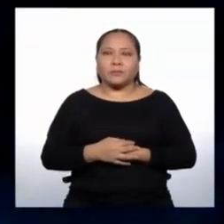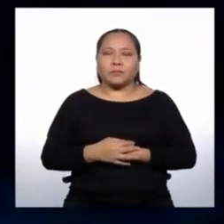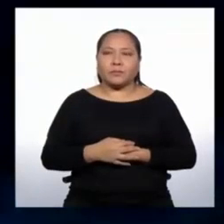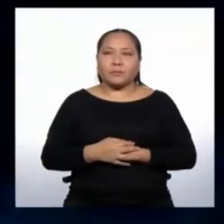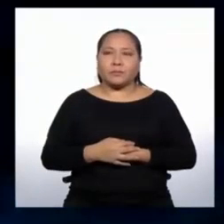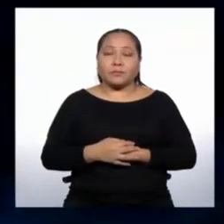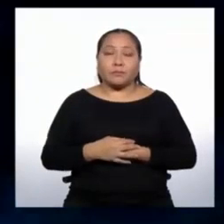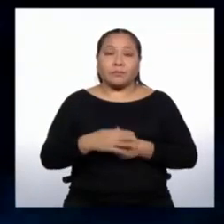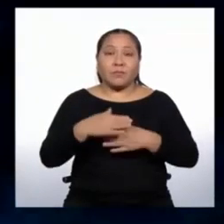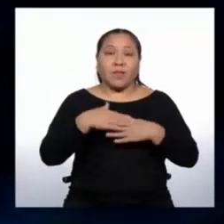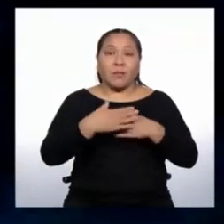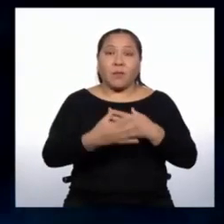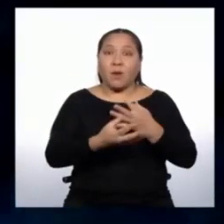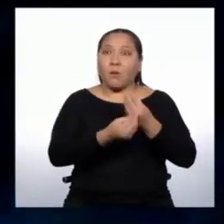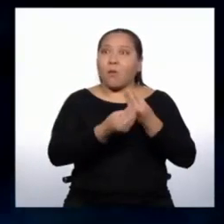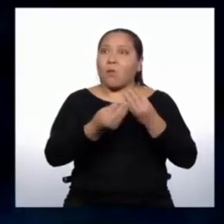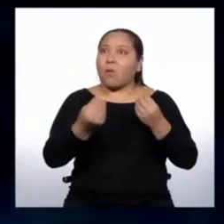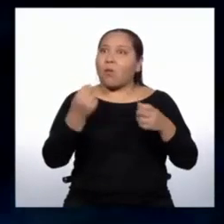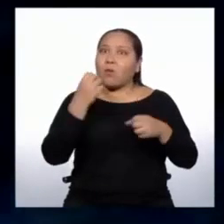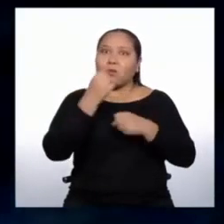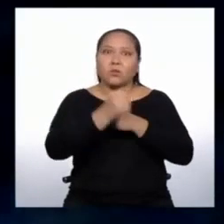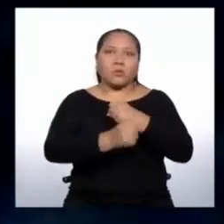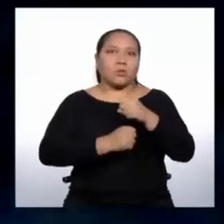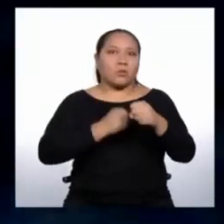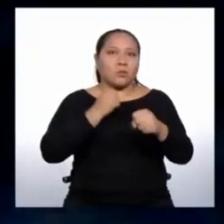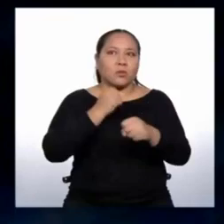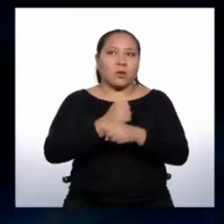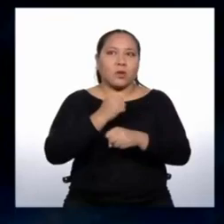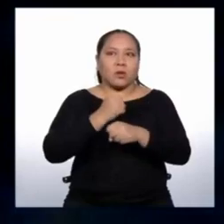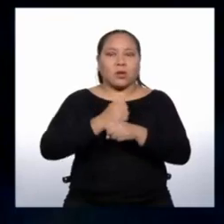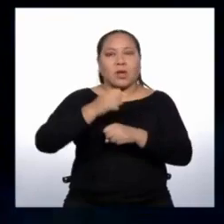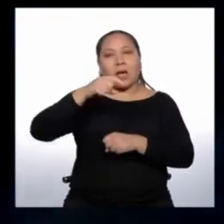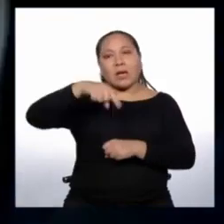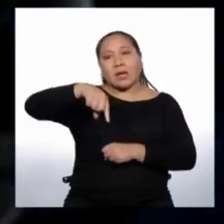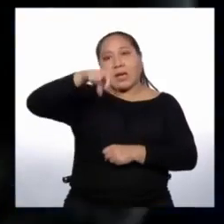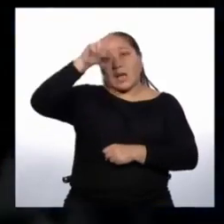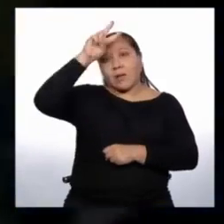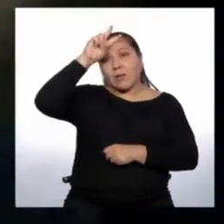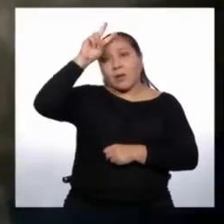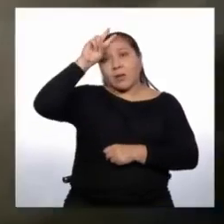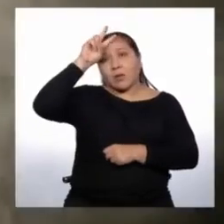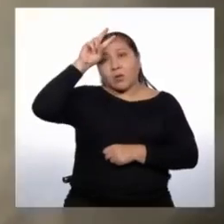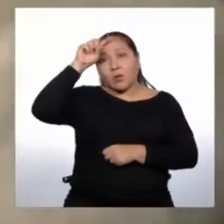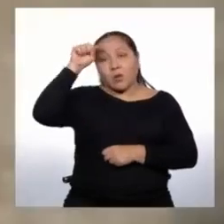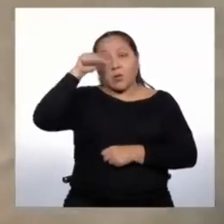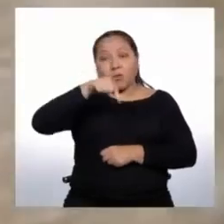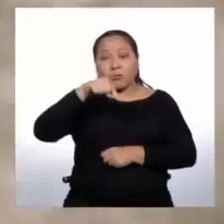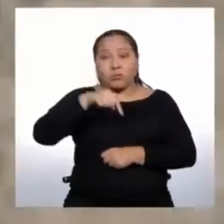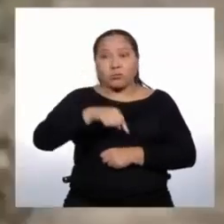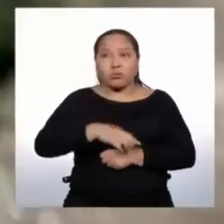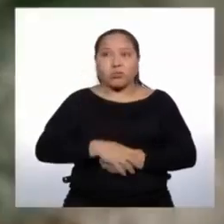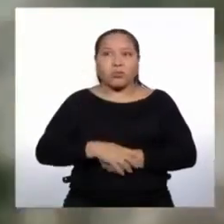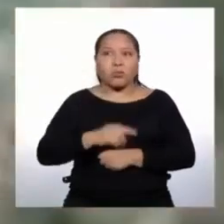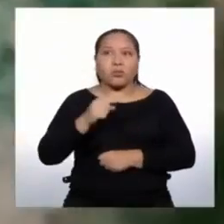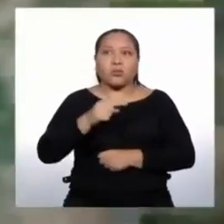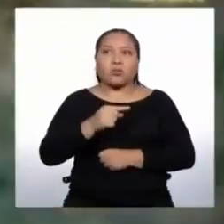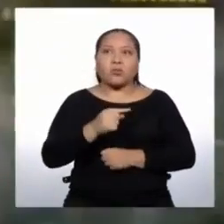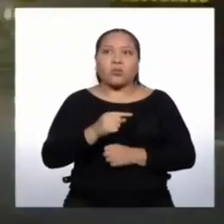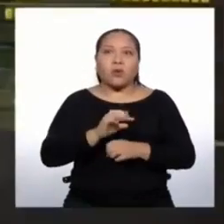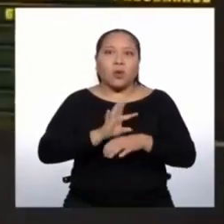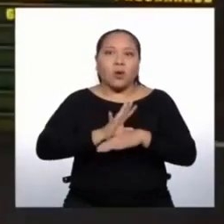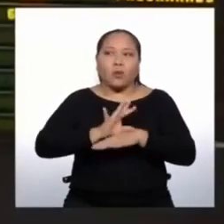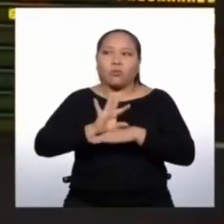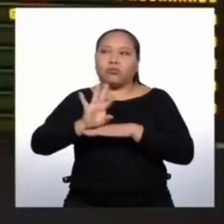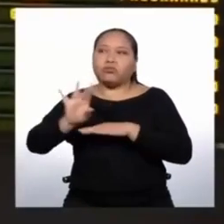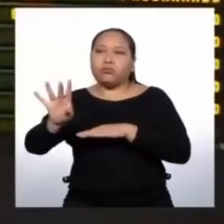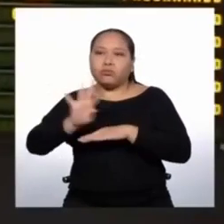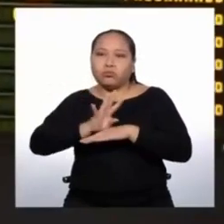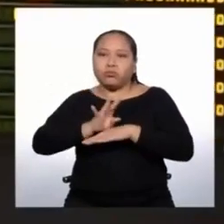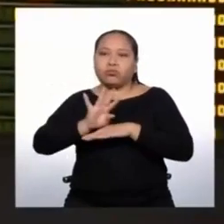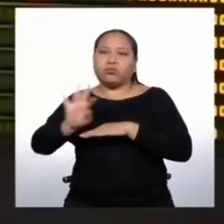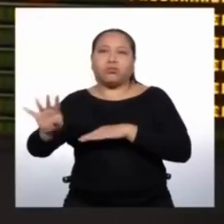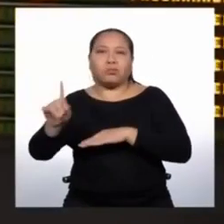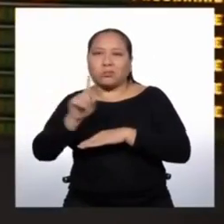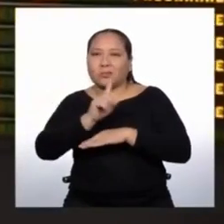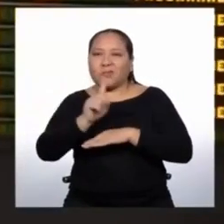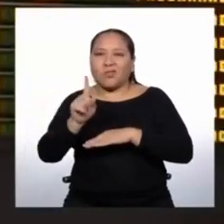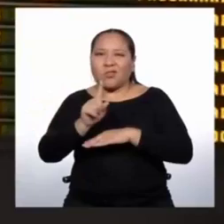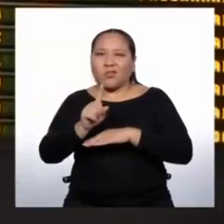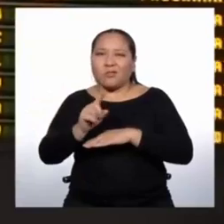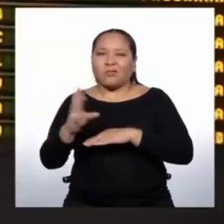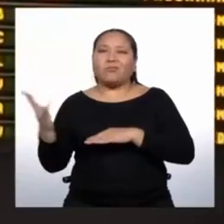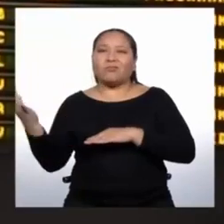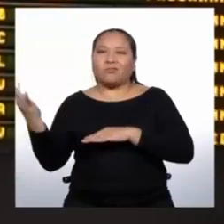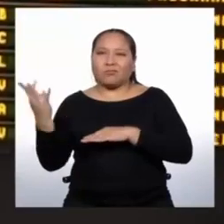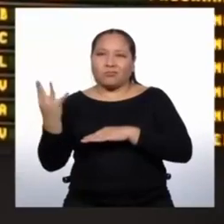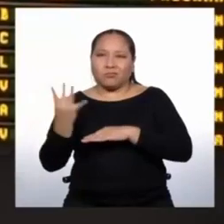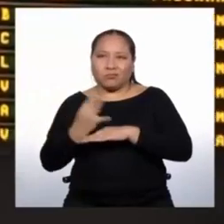Después de muchos años, el Perú ya no es un país en el que sale más gente de la que entra. Aunque el